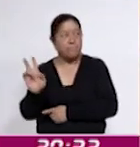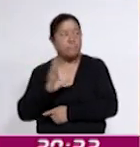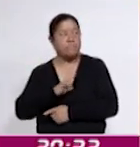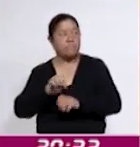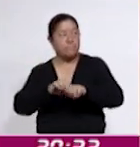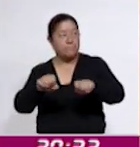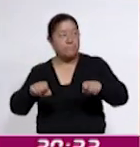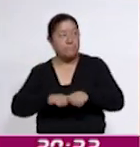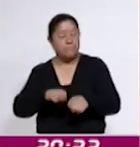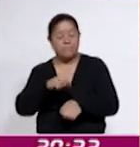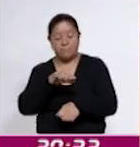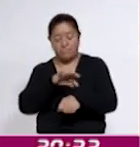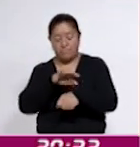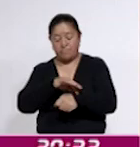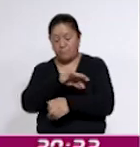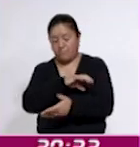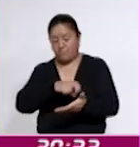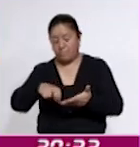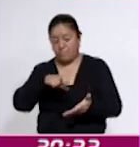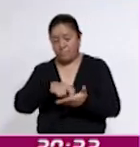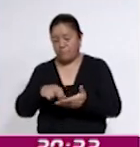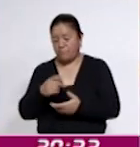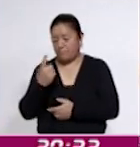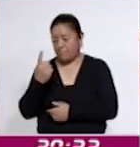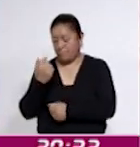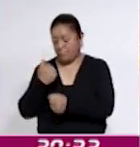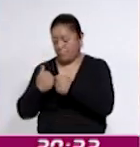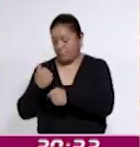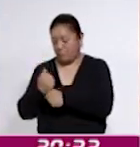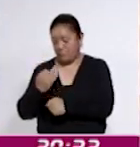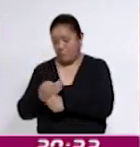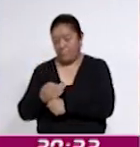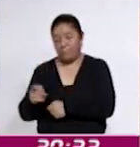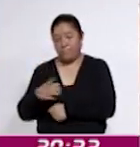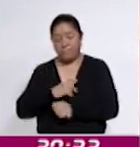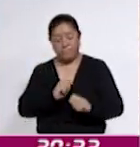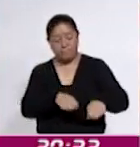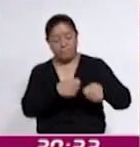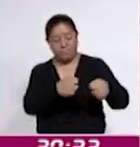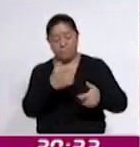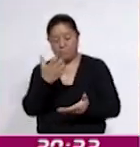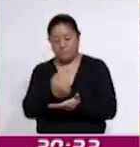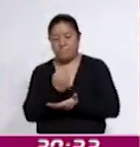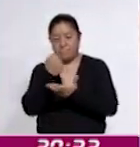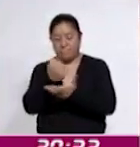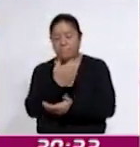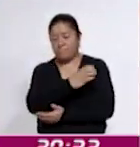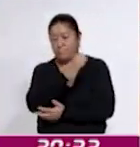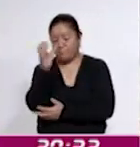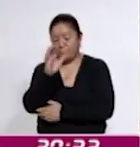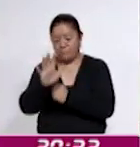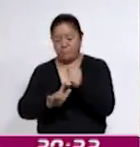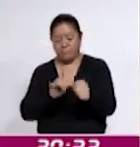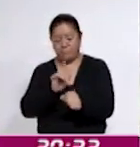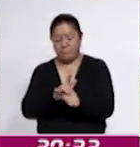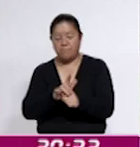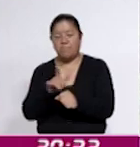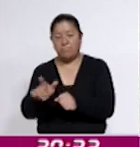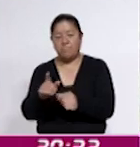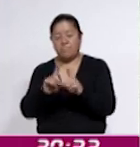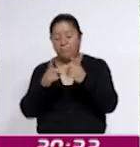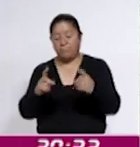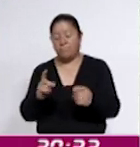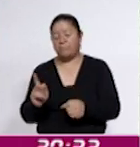equipo médico adquirido durante el último año. Se realizó la entrega de la Presea a los Méritos a la Agricultura, Ganadería y Desarrollo Rural